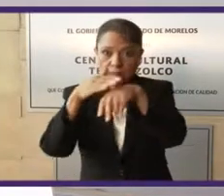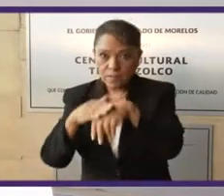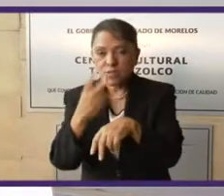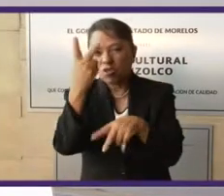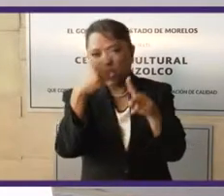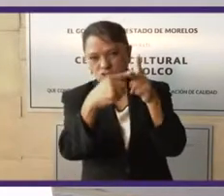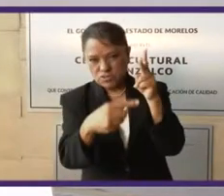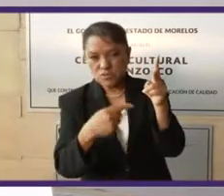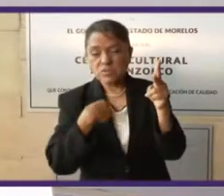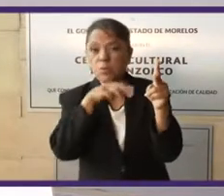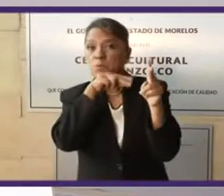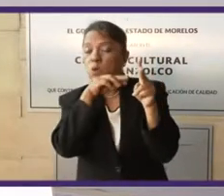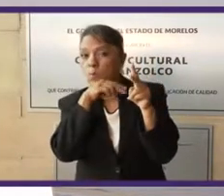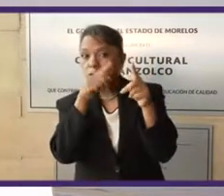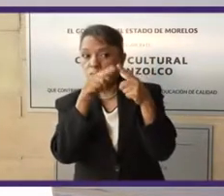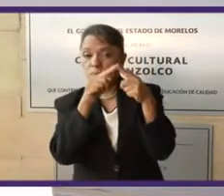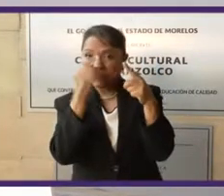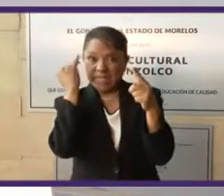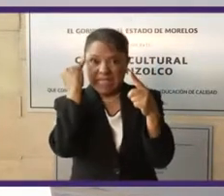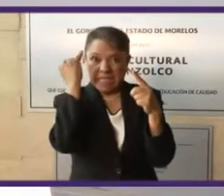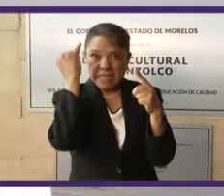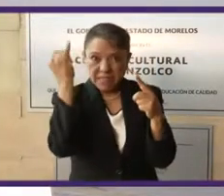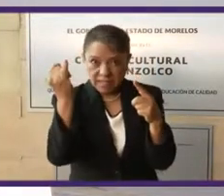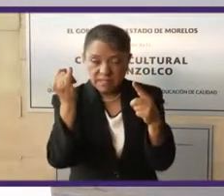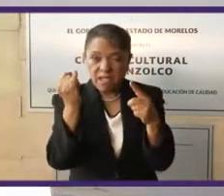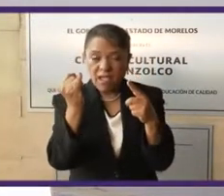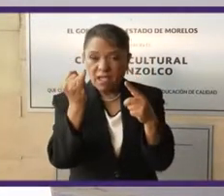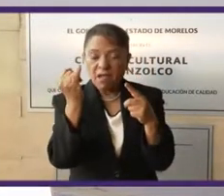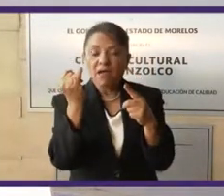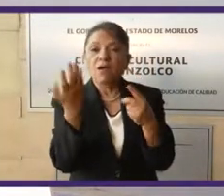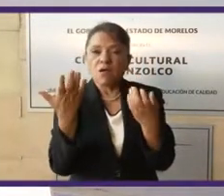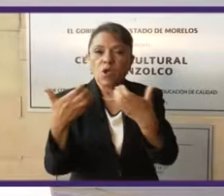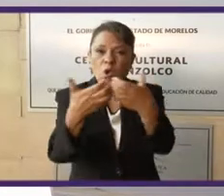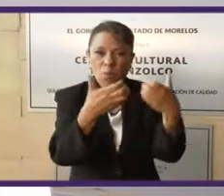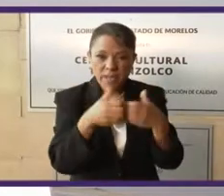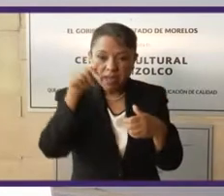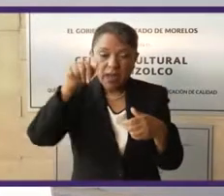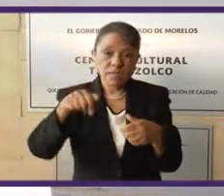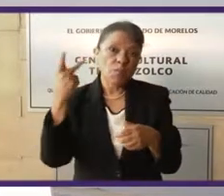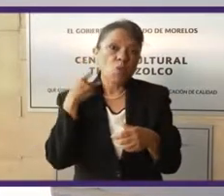¿Qué idea de cooperar en política?